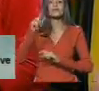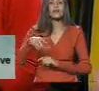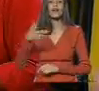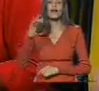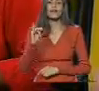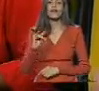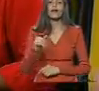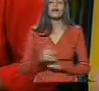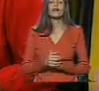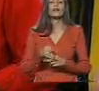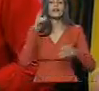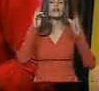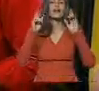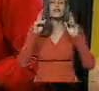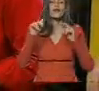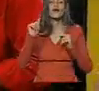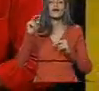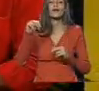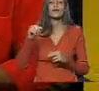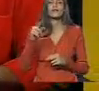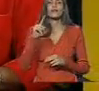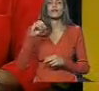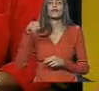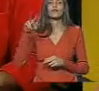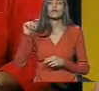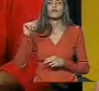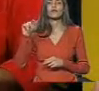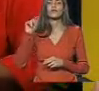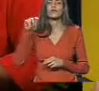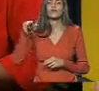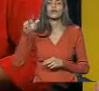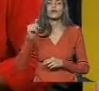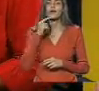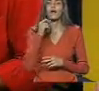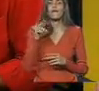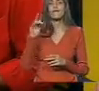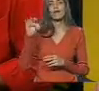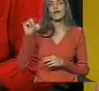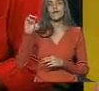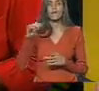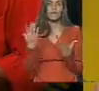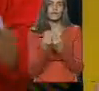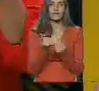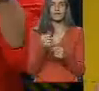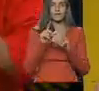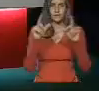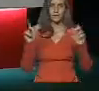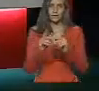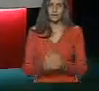está AN Radio 103.2 FM, que nos está acompañando a Vive TV.